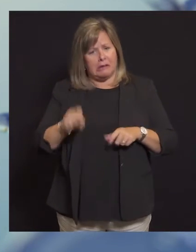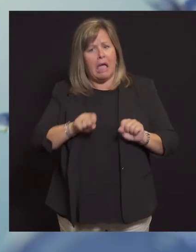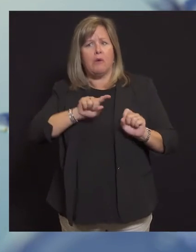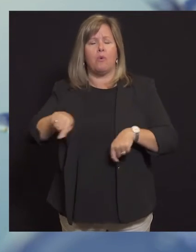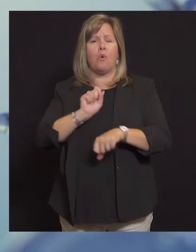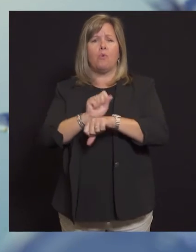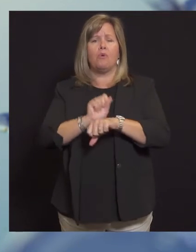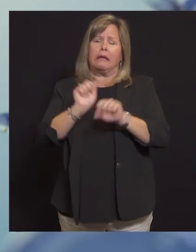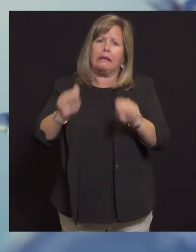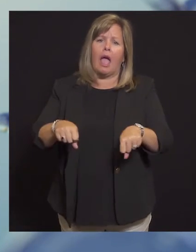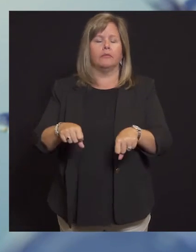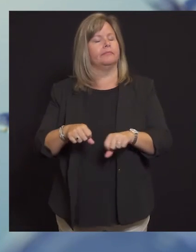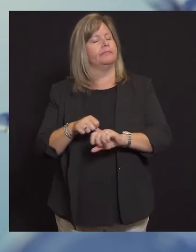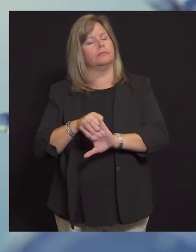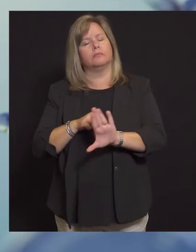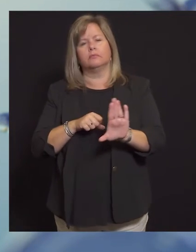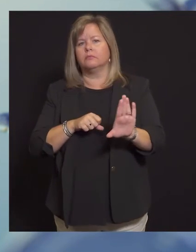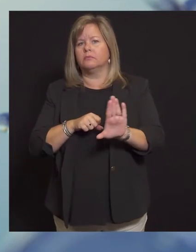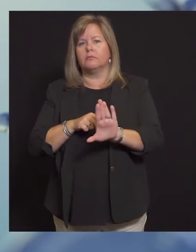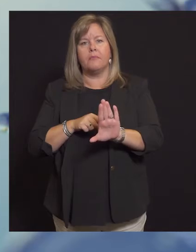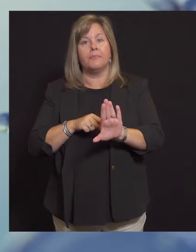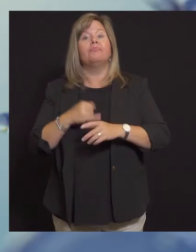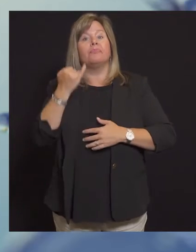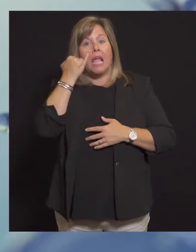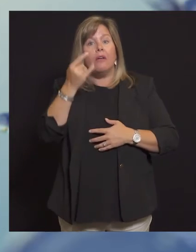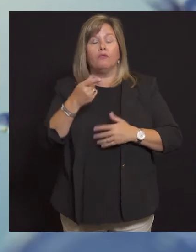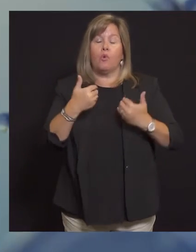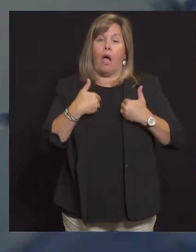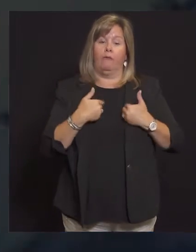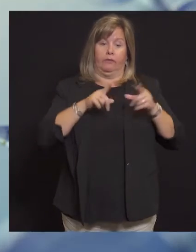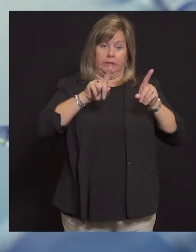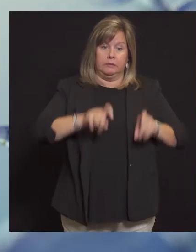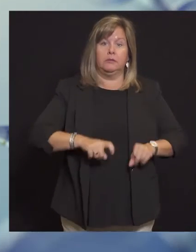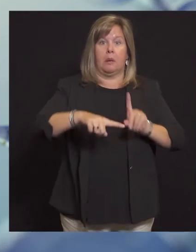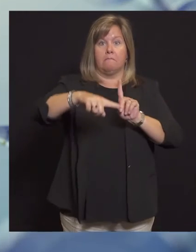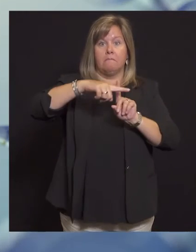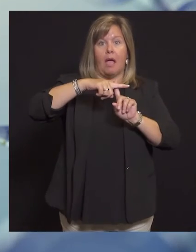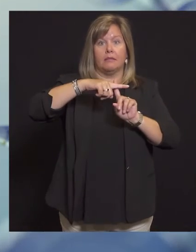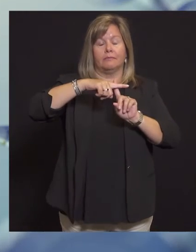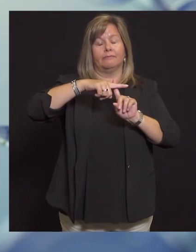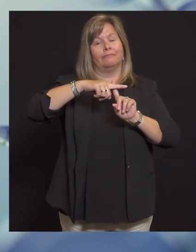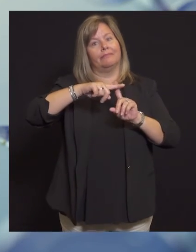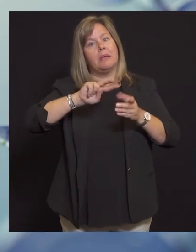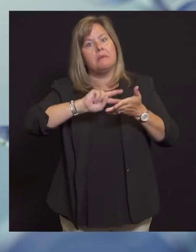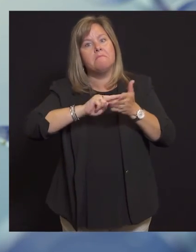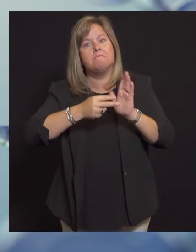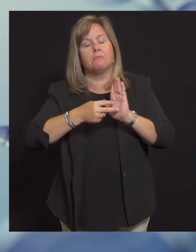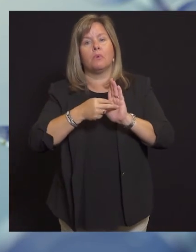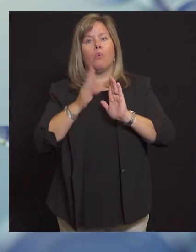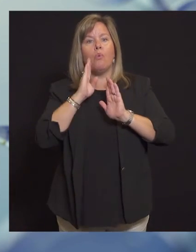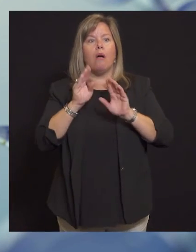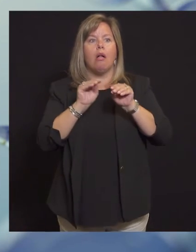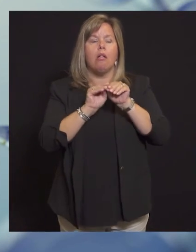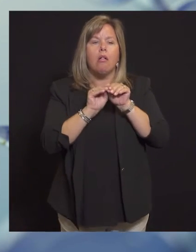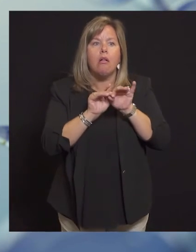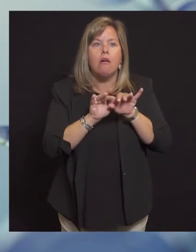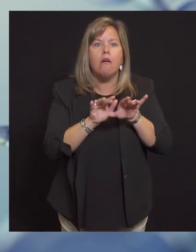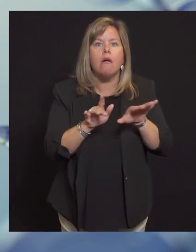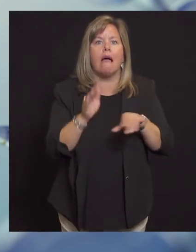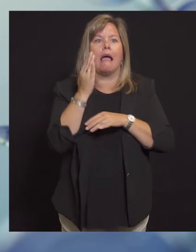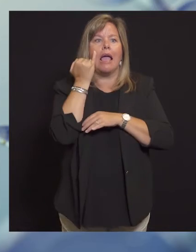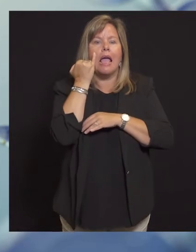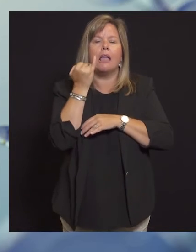no me siento mal, son solo los alfatos, es solo un dolor de garganta, esto es un engaño o está